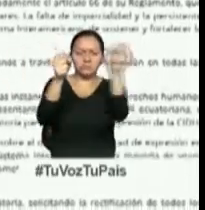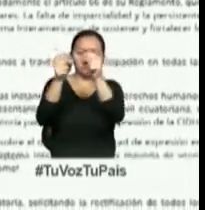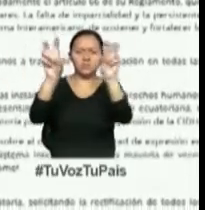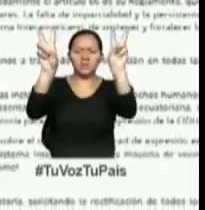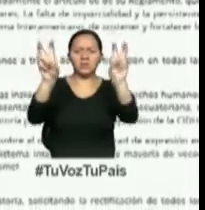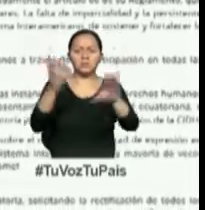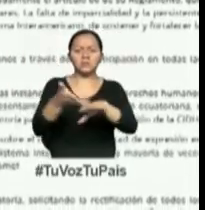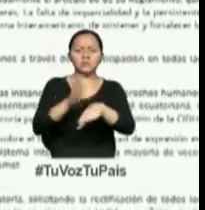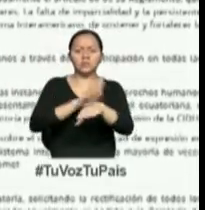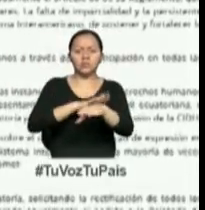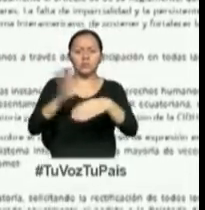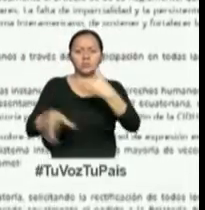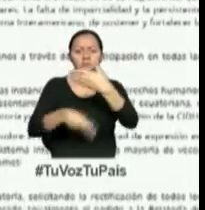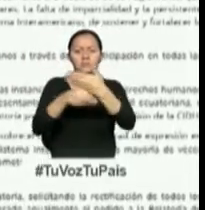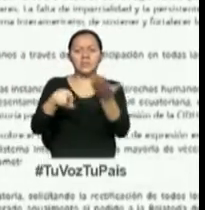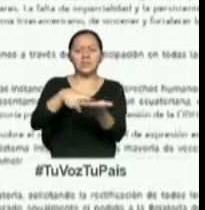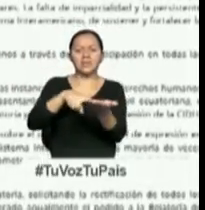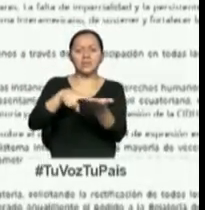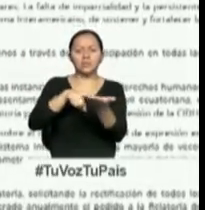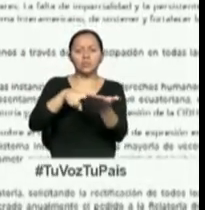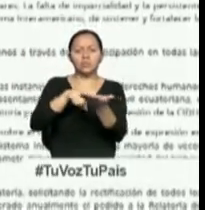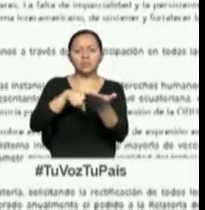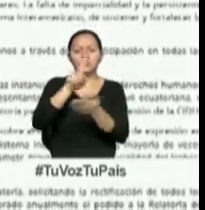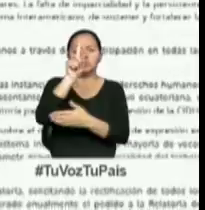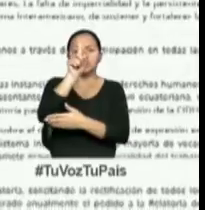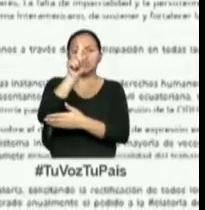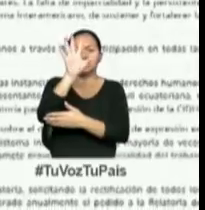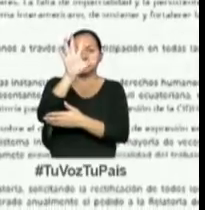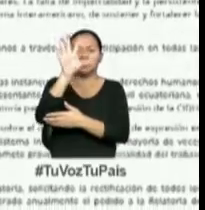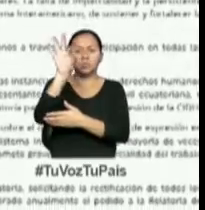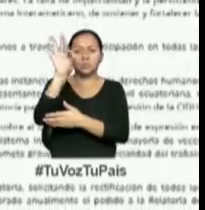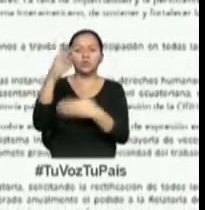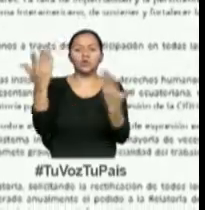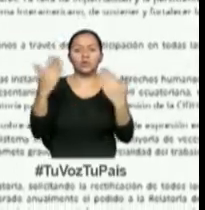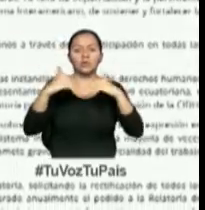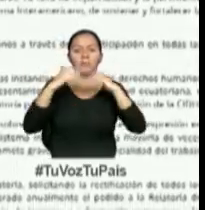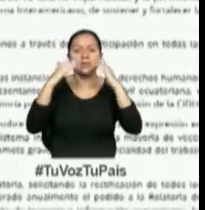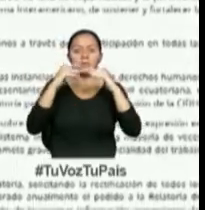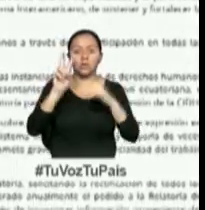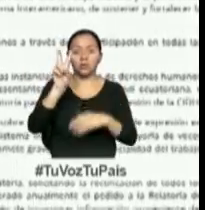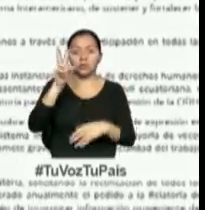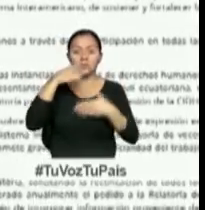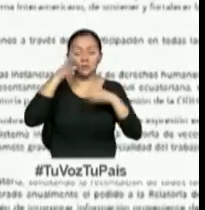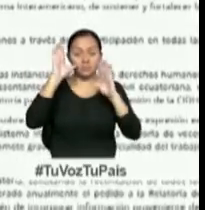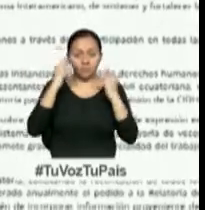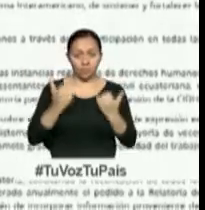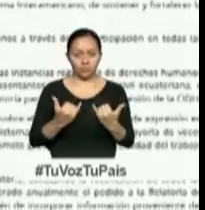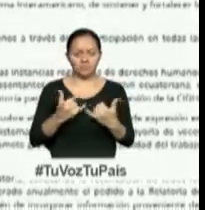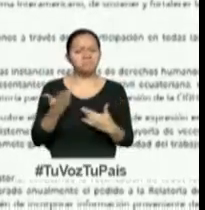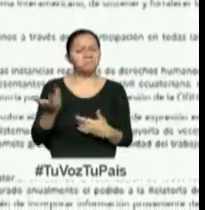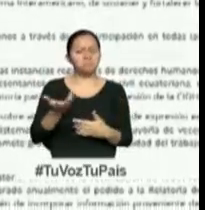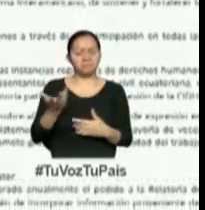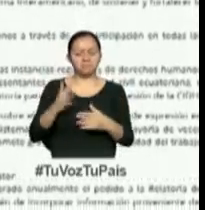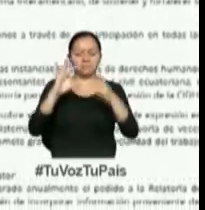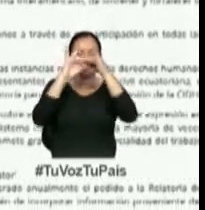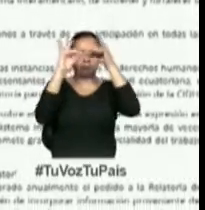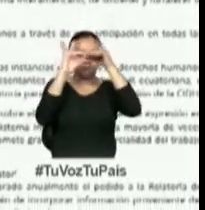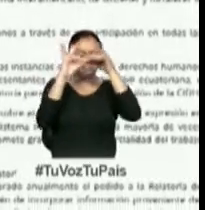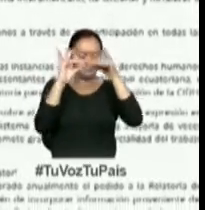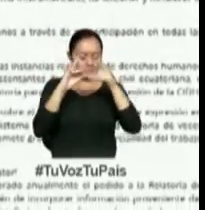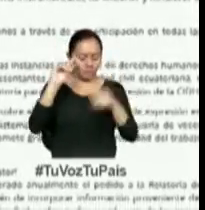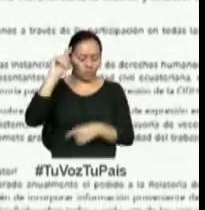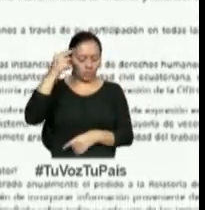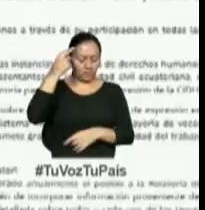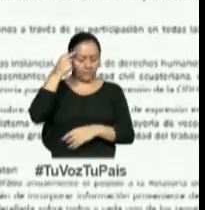contexto de la sesión ordinaria número 159 que se celebra en Panamá este 2 de diciembre. El escrito sostiene que El